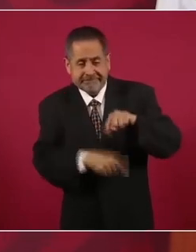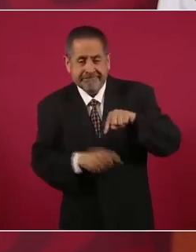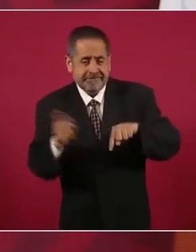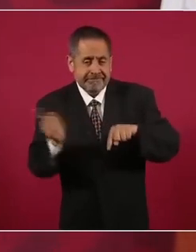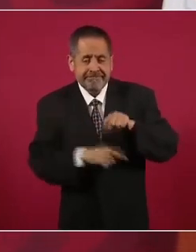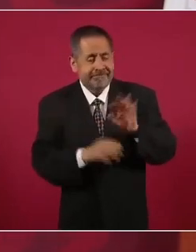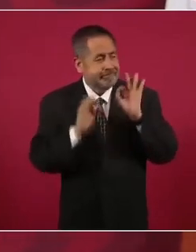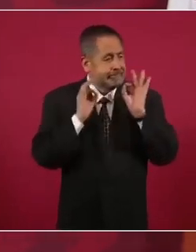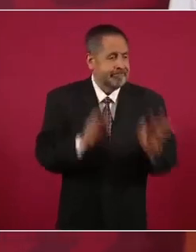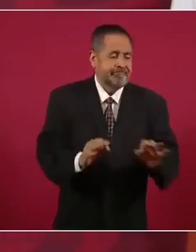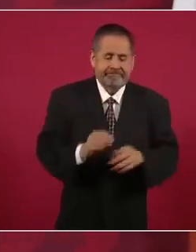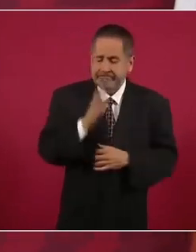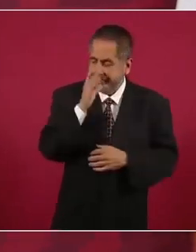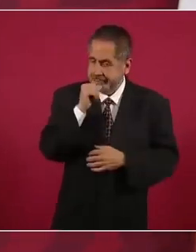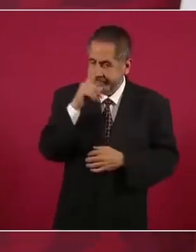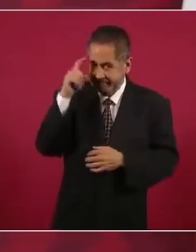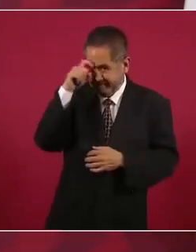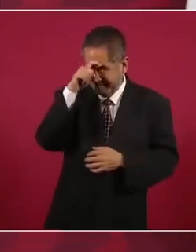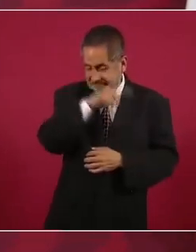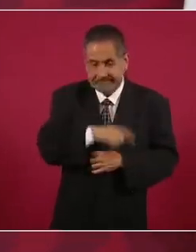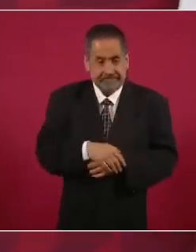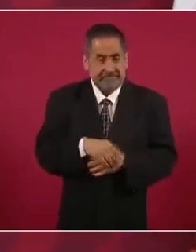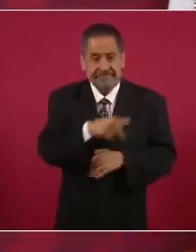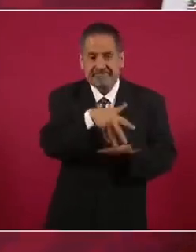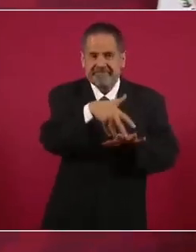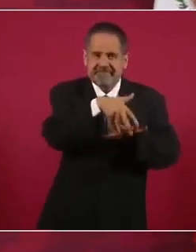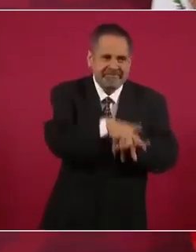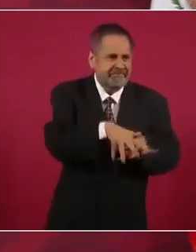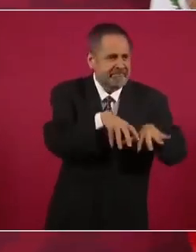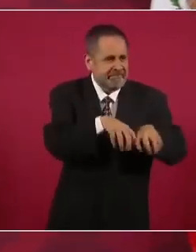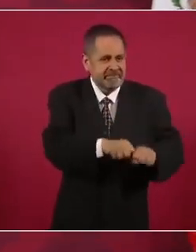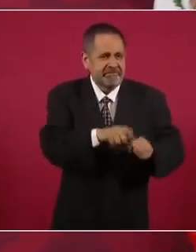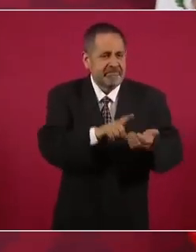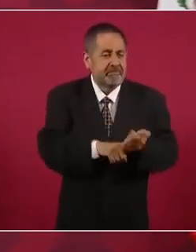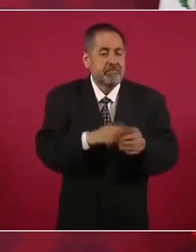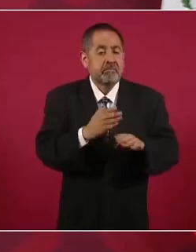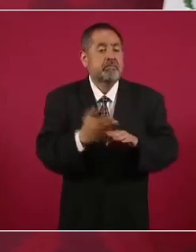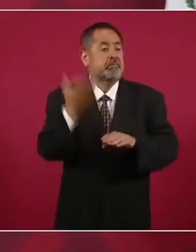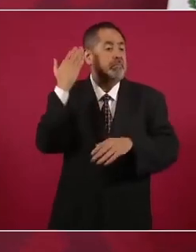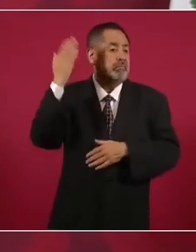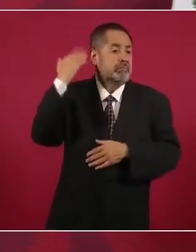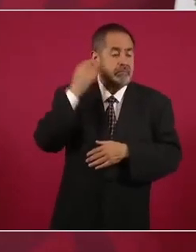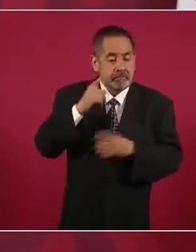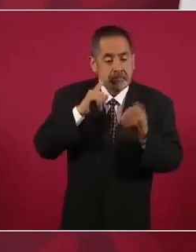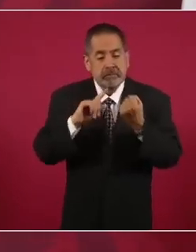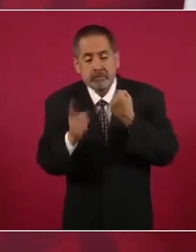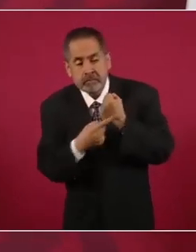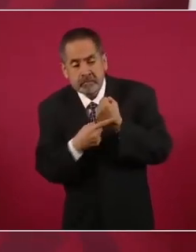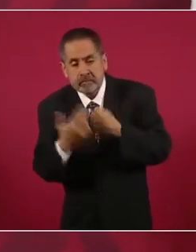¿Por qué se arraigó? Bueno, porque no se atendieron las causas,